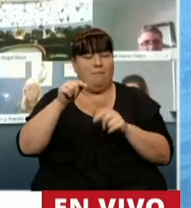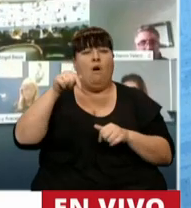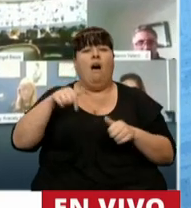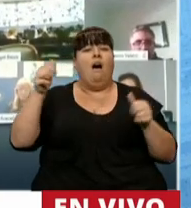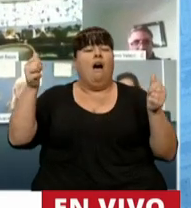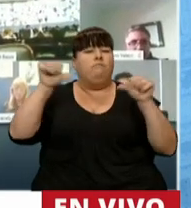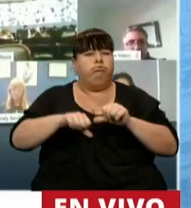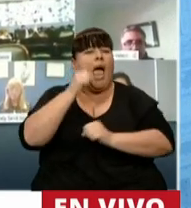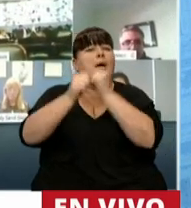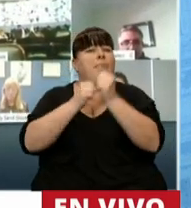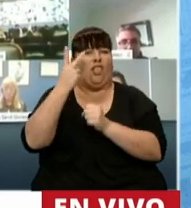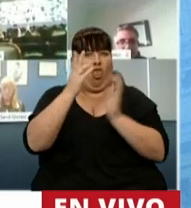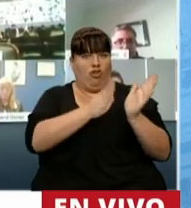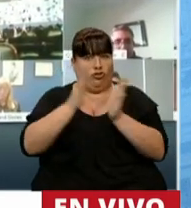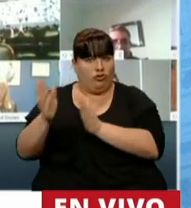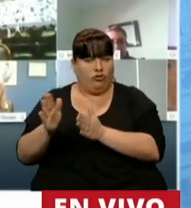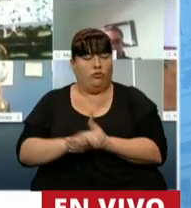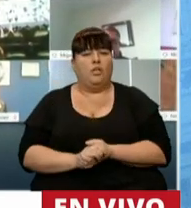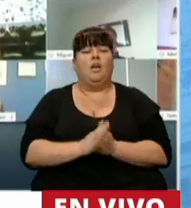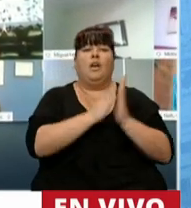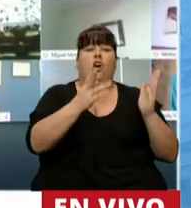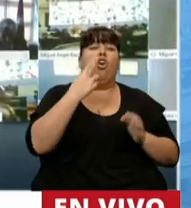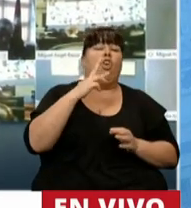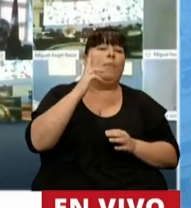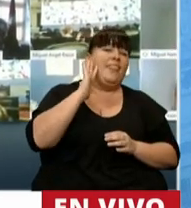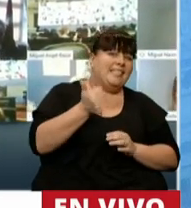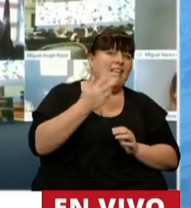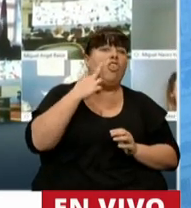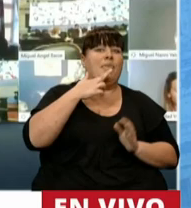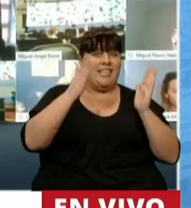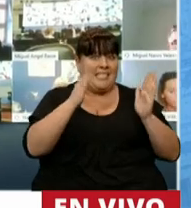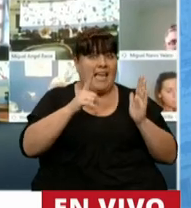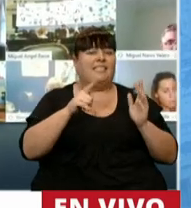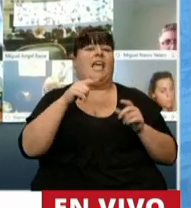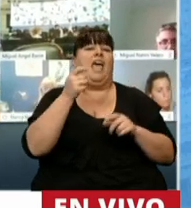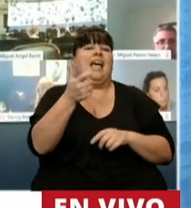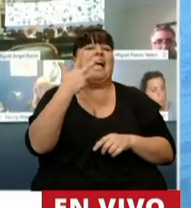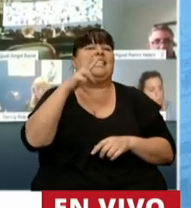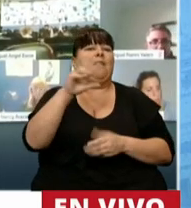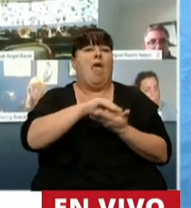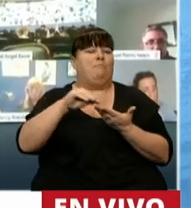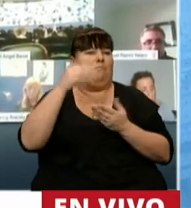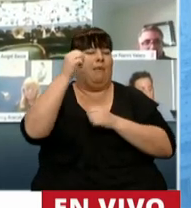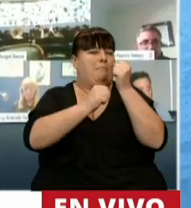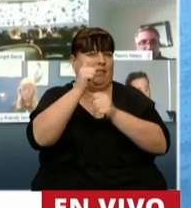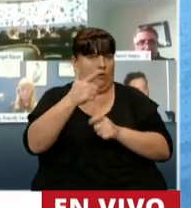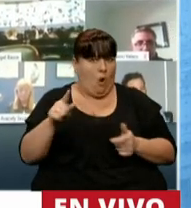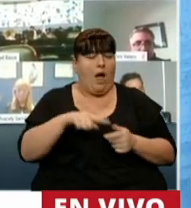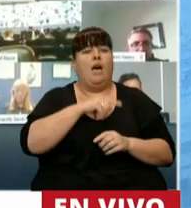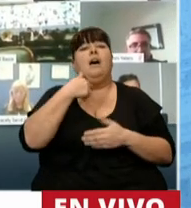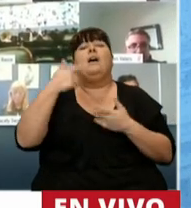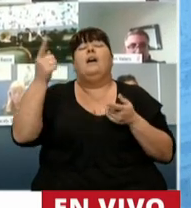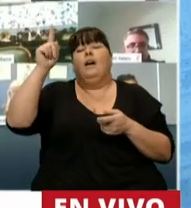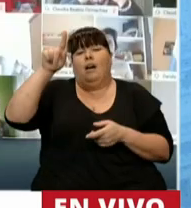caída de empresas tuvo dos momentos. Durante 2016 y 2017 hubo una reducción de casi 3.000 empleadores para